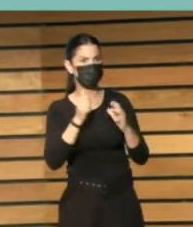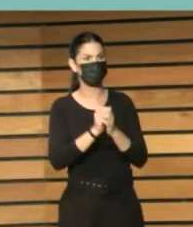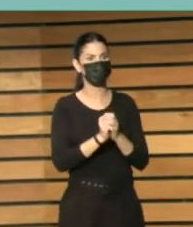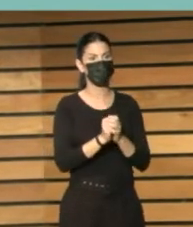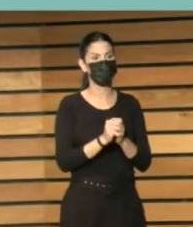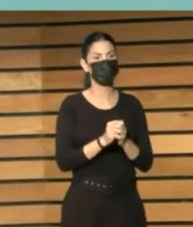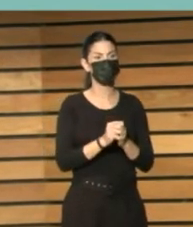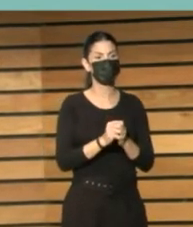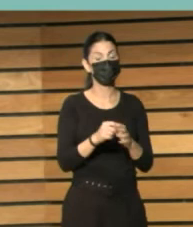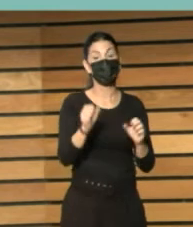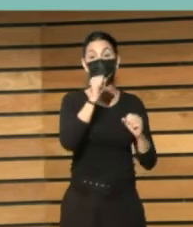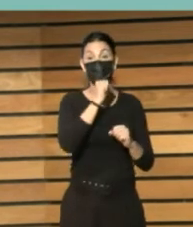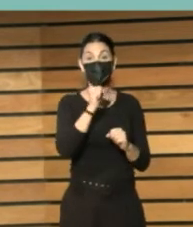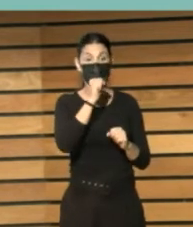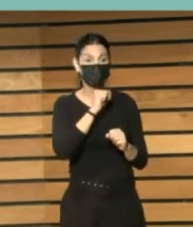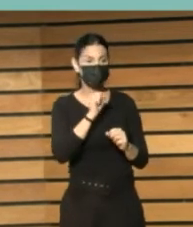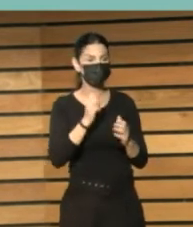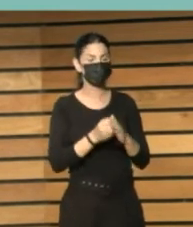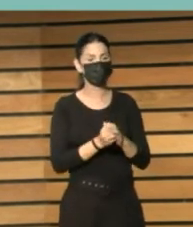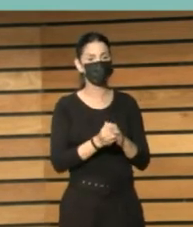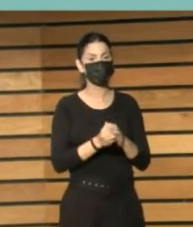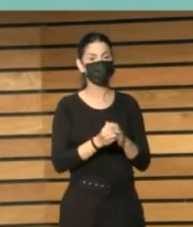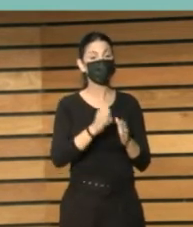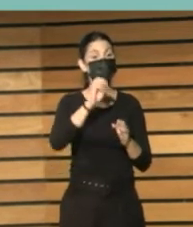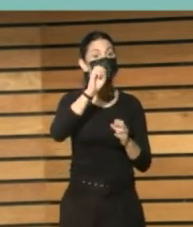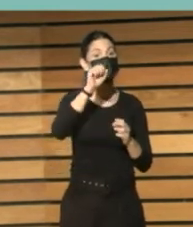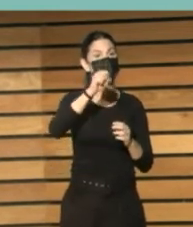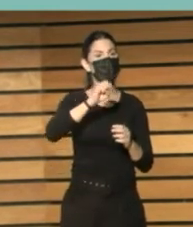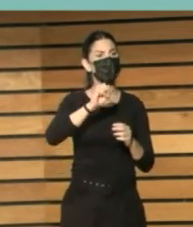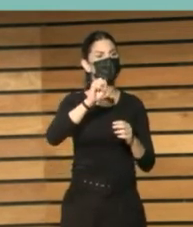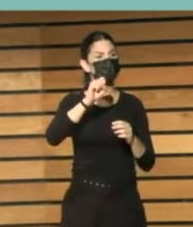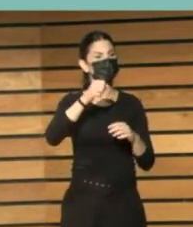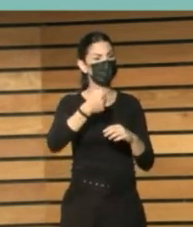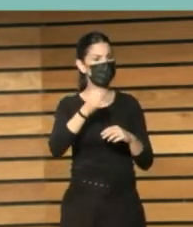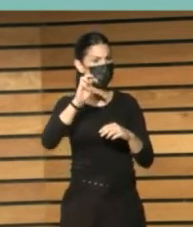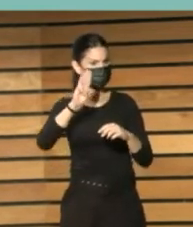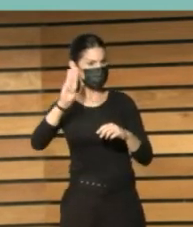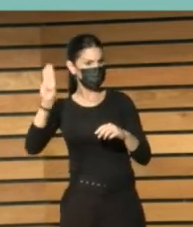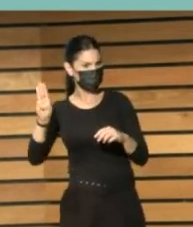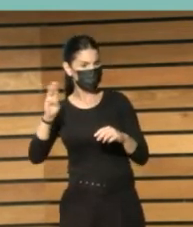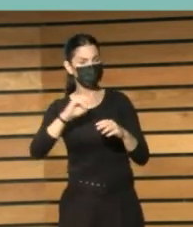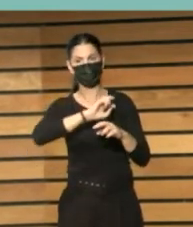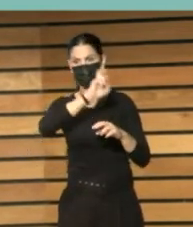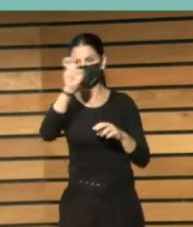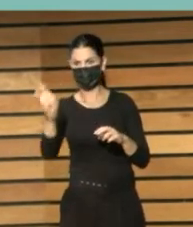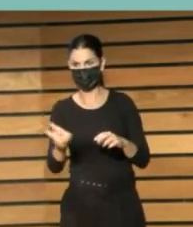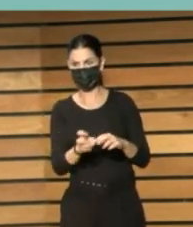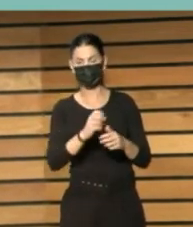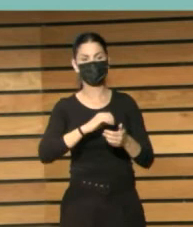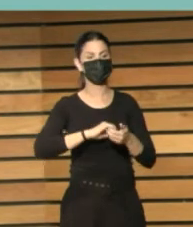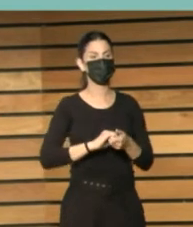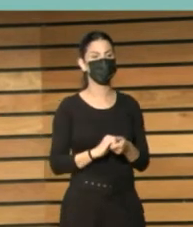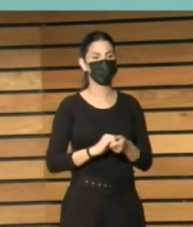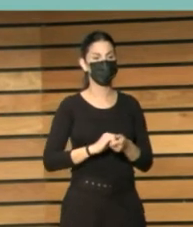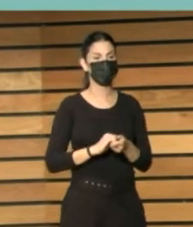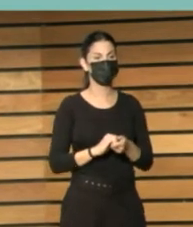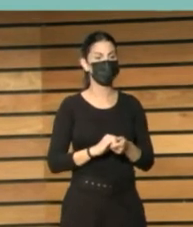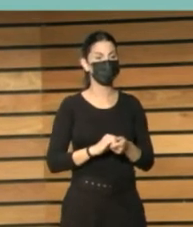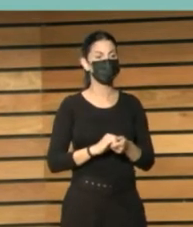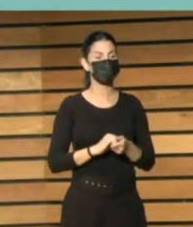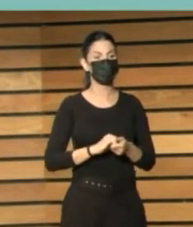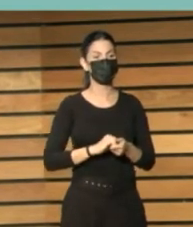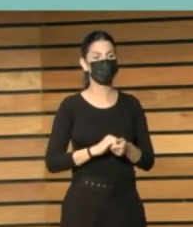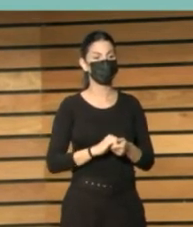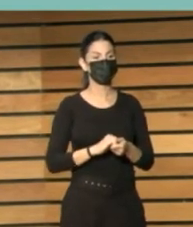podcasts, aplicaciones. Los hemos premiado, de hecho, dentro de un rato se darán los premios de este año,